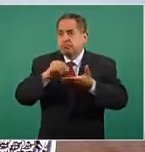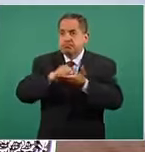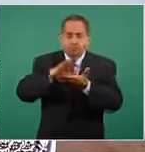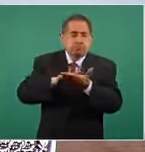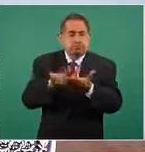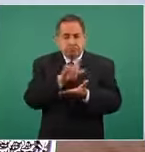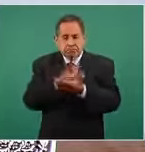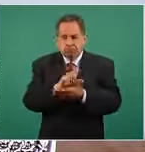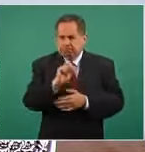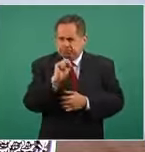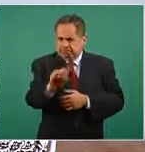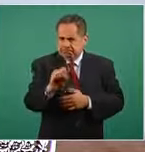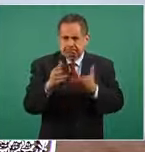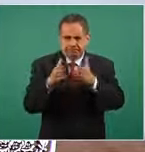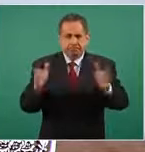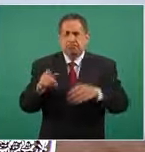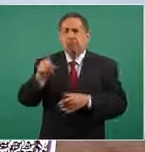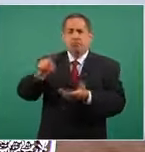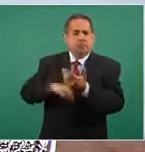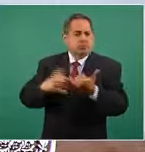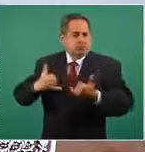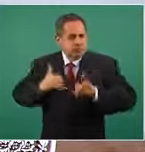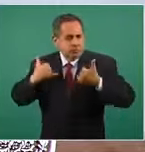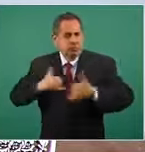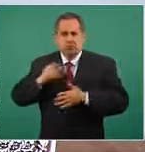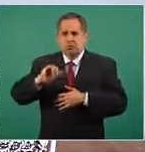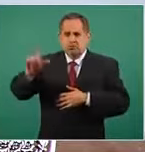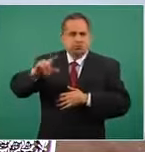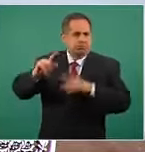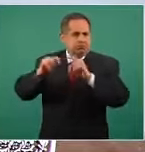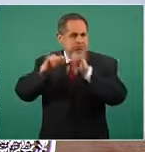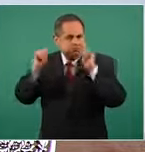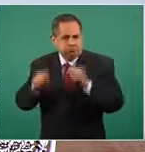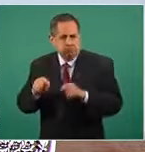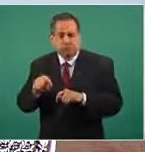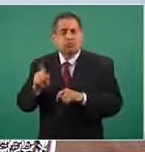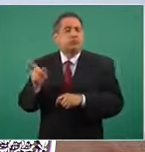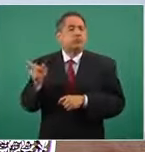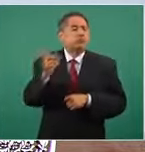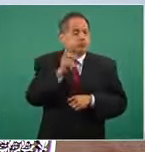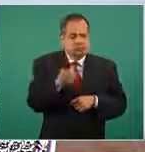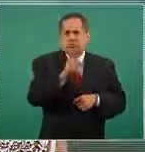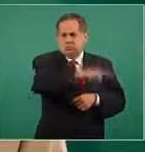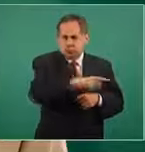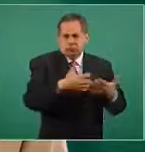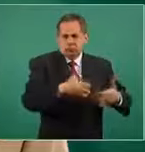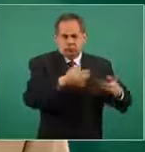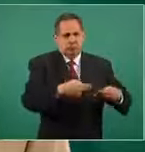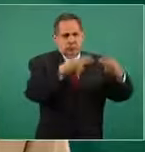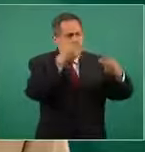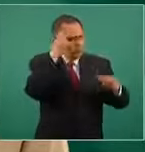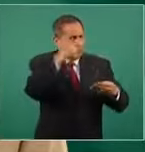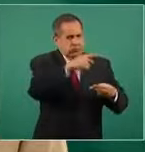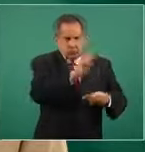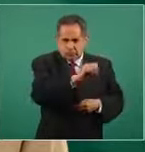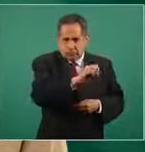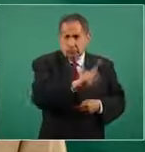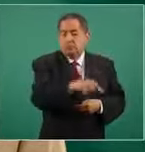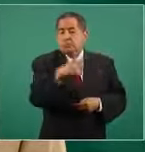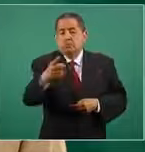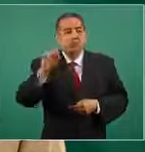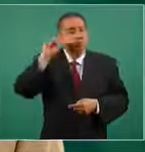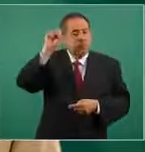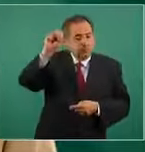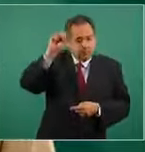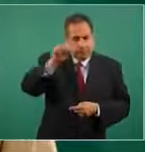hablando de jóvenes, académicos, el sector obviamente empresarial, pero también los sindicatos y también